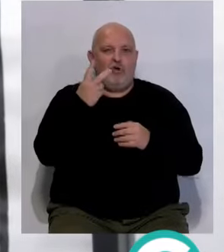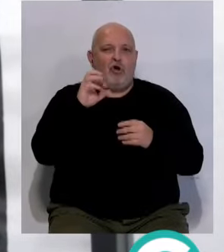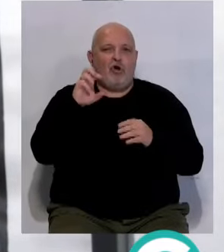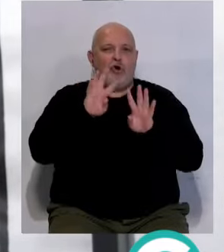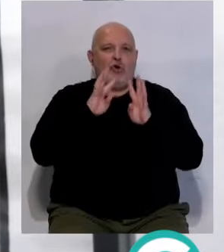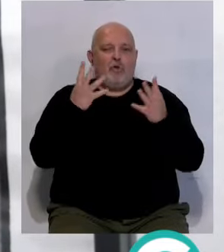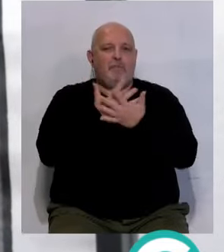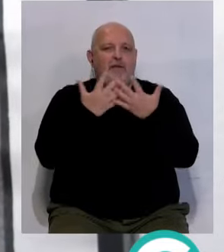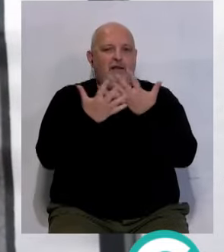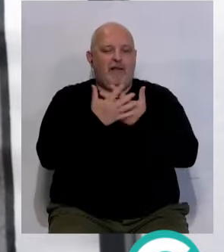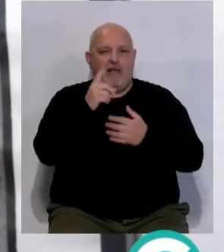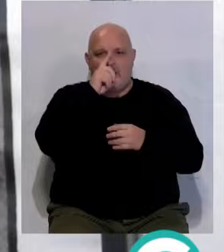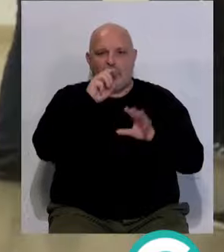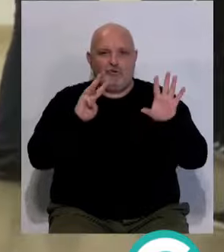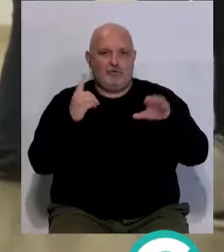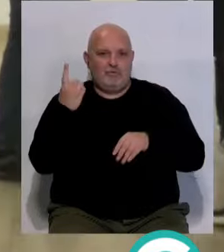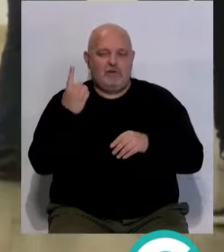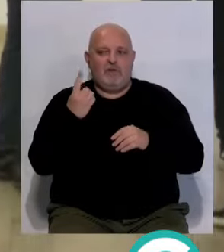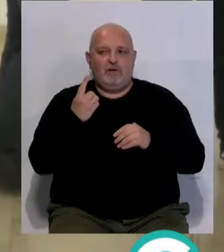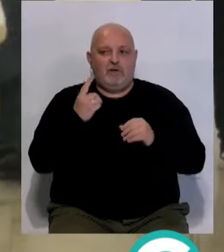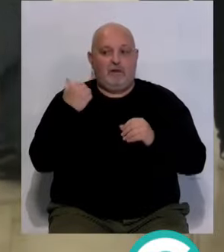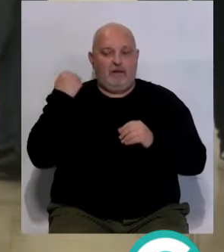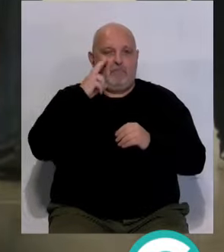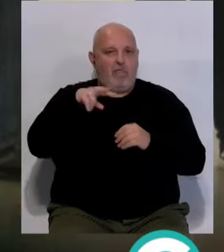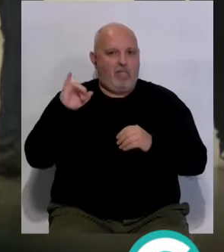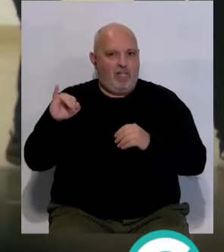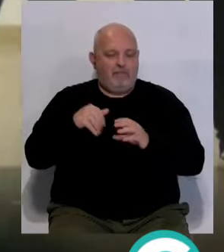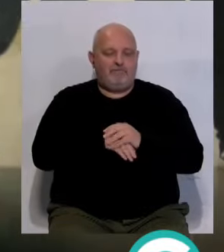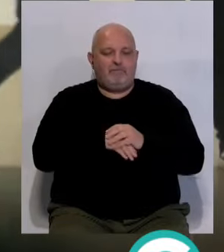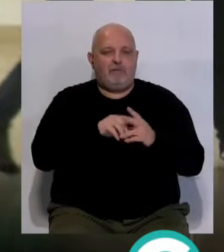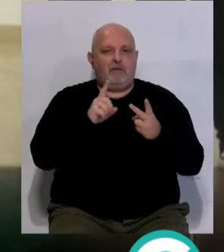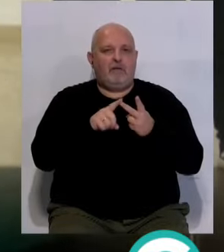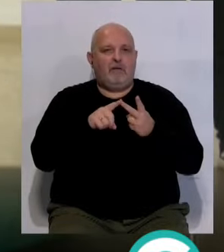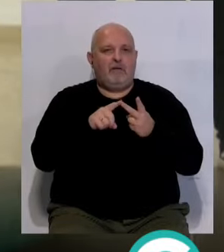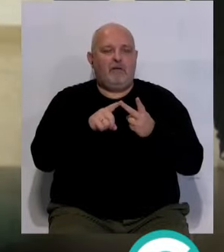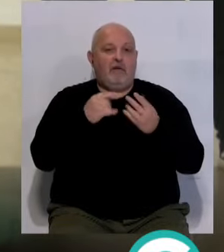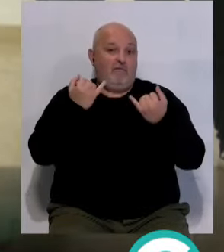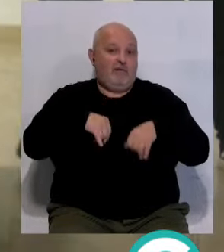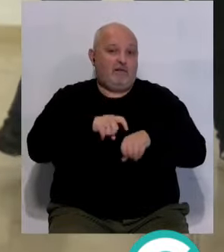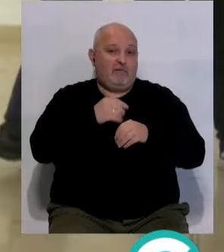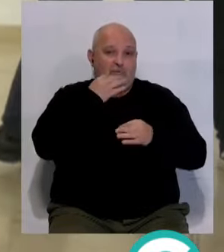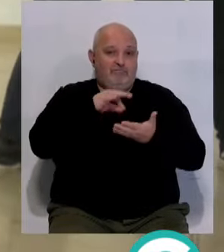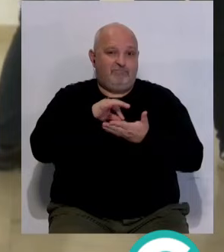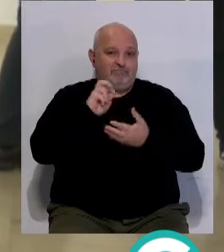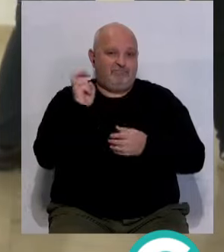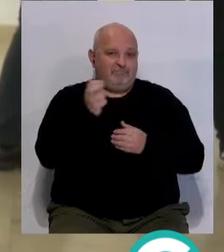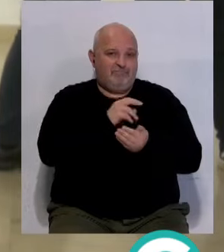coros mixtos que se crean en el 81, que aparecen en esta exposición, luego se crean todas las fiestas gastronómicas,